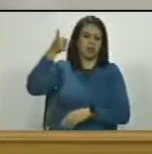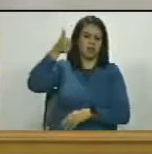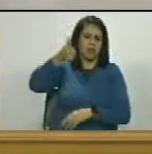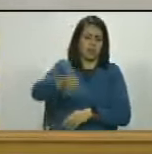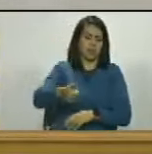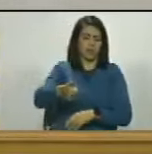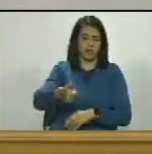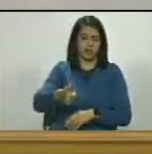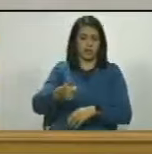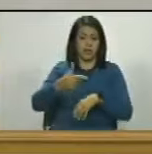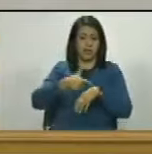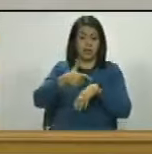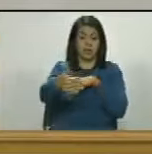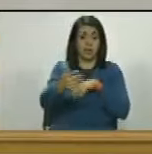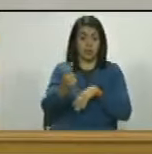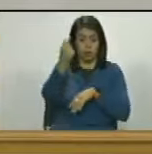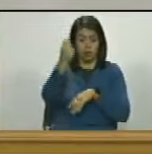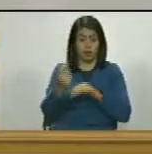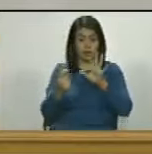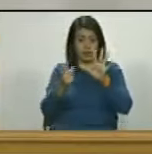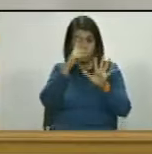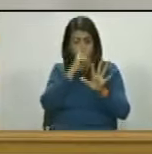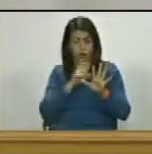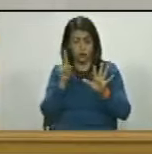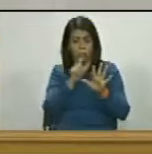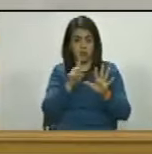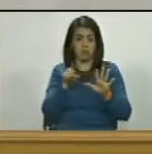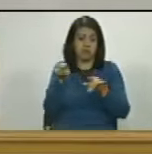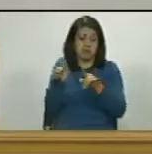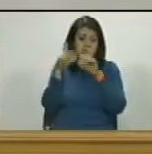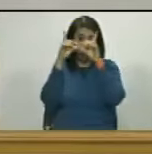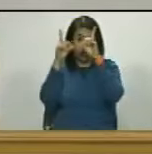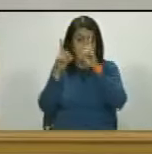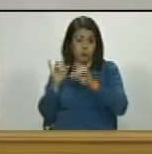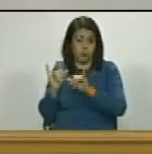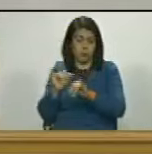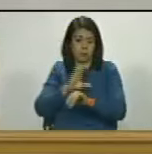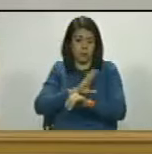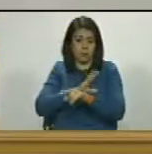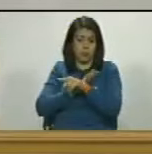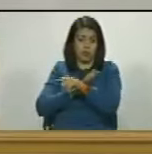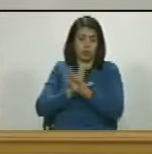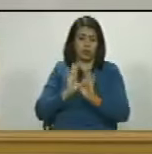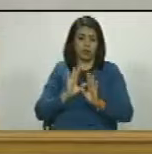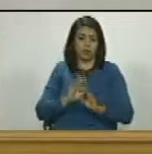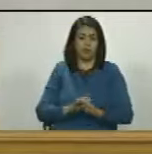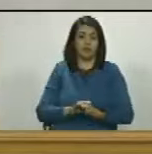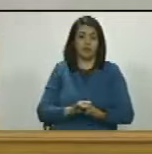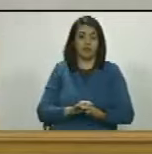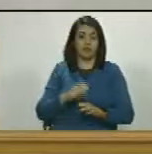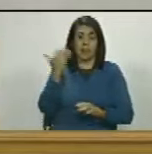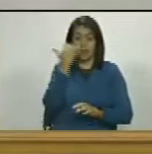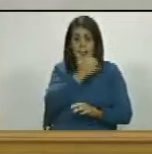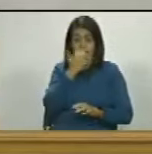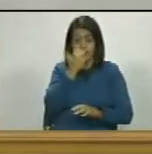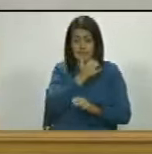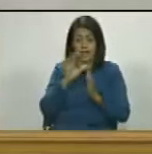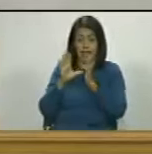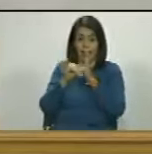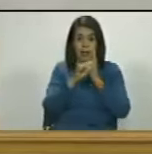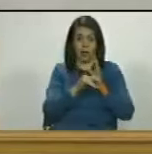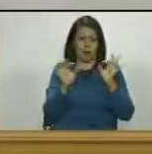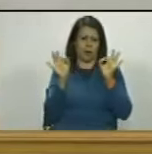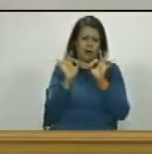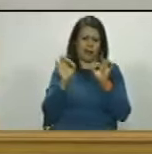es decir el periodo de un diputado no dura cinco años sino lo que a ella le dé la gana daría risa si no fuera tan ladrona